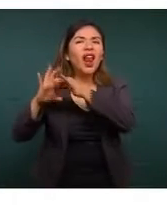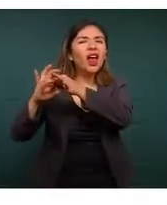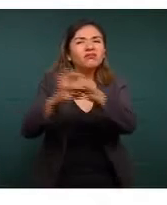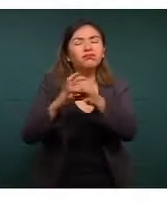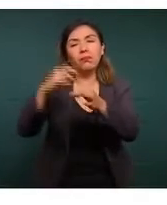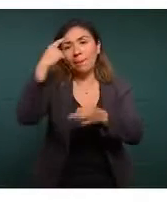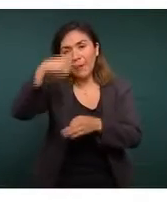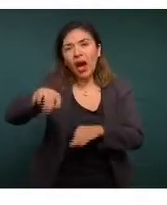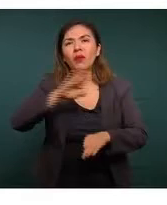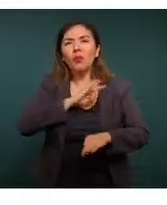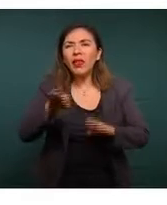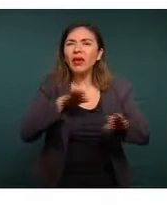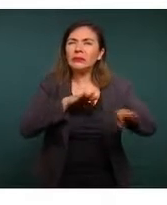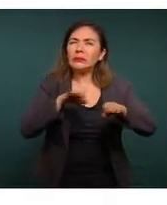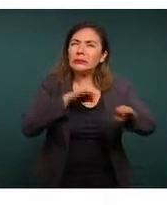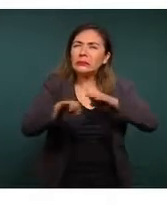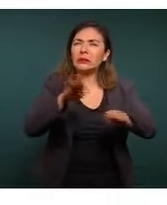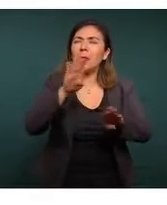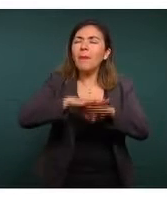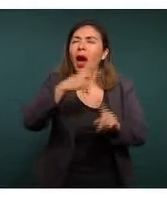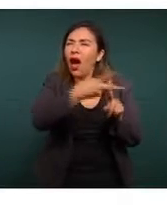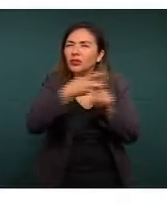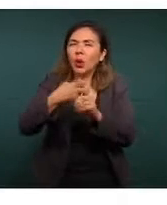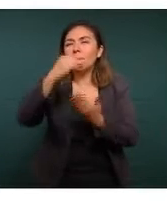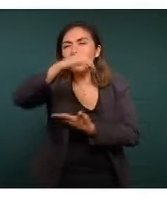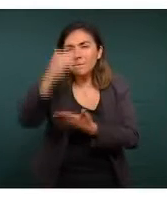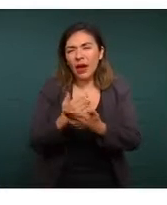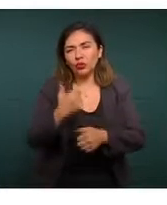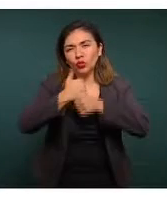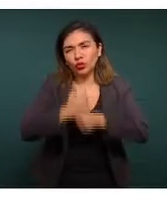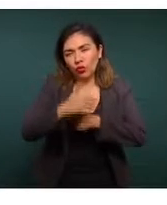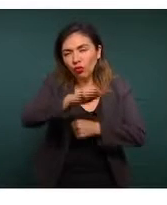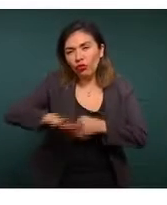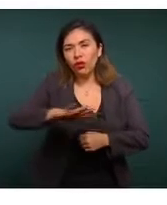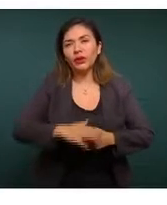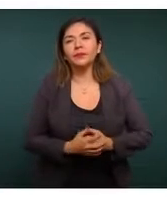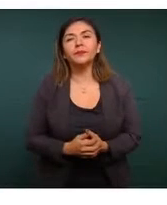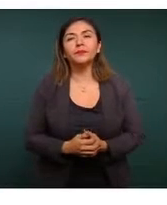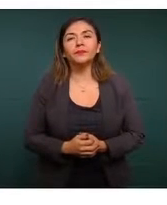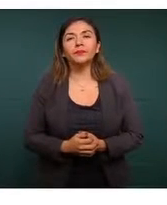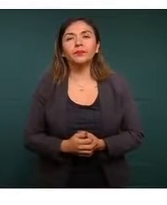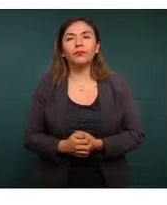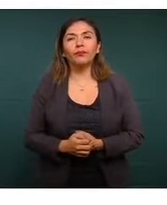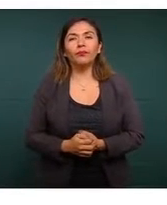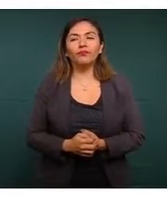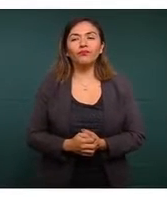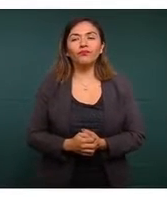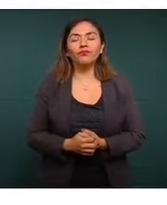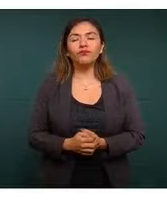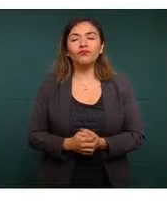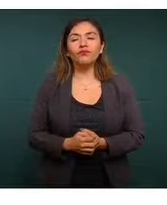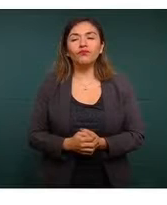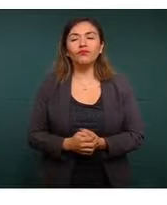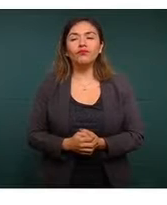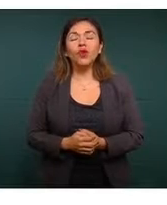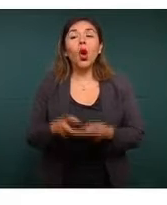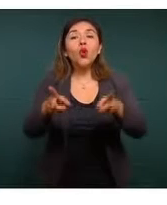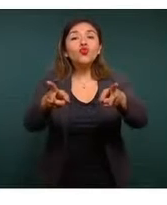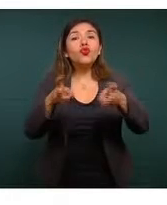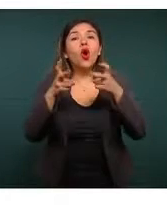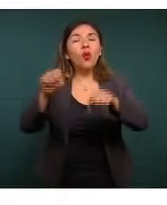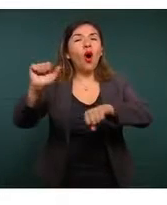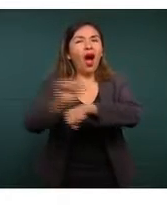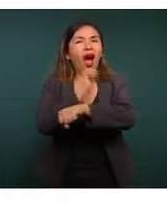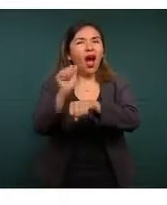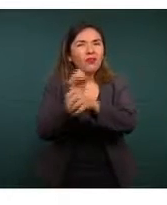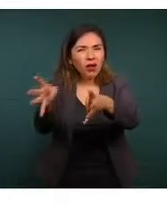para poder reducir este delito que tanto afecta a la población. La que sigue, por favor. El robo a transportistas,